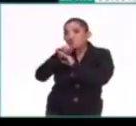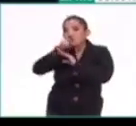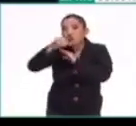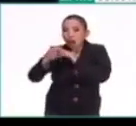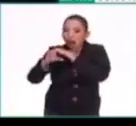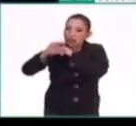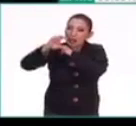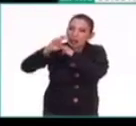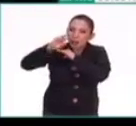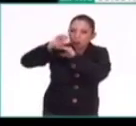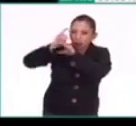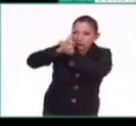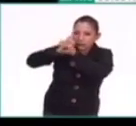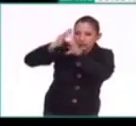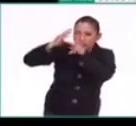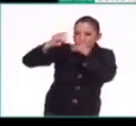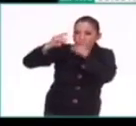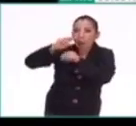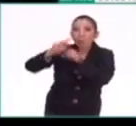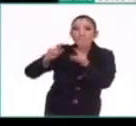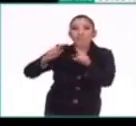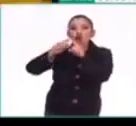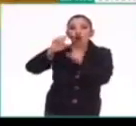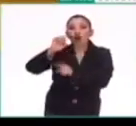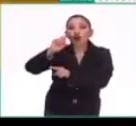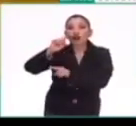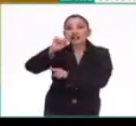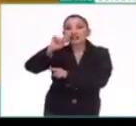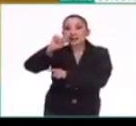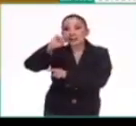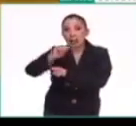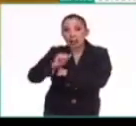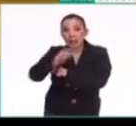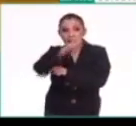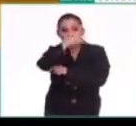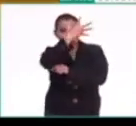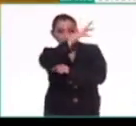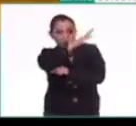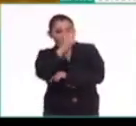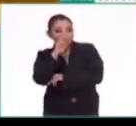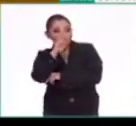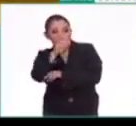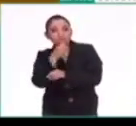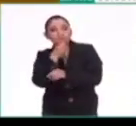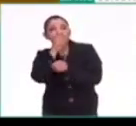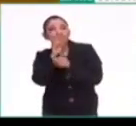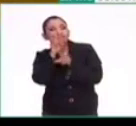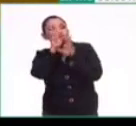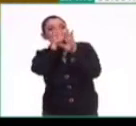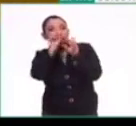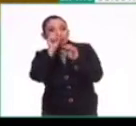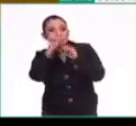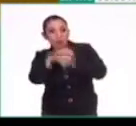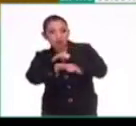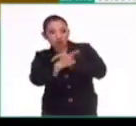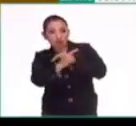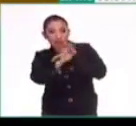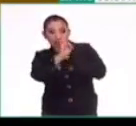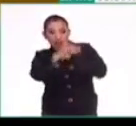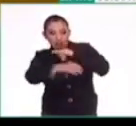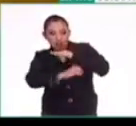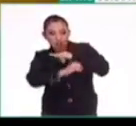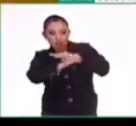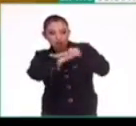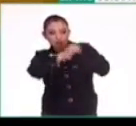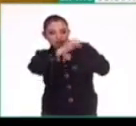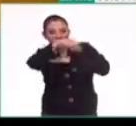el que se ve un poquito grisecito, es el pico de Orizaba. Y el sol, desde el adoratorio, se va a ver cómo sale el 12 de febrero y todos